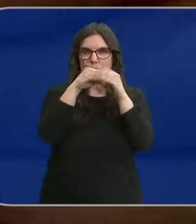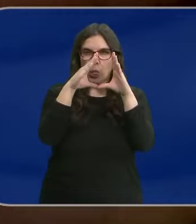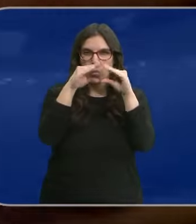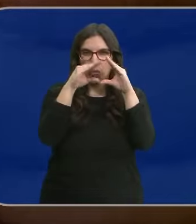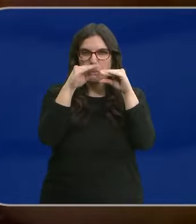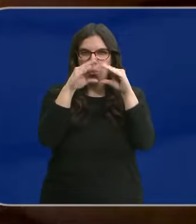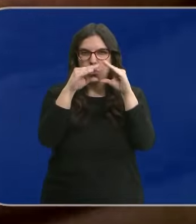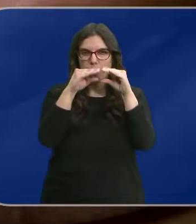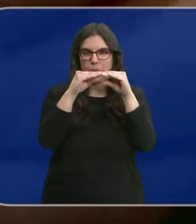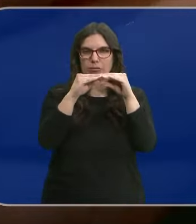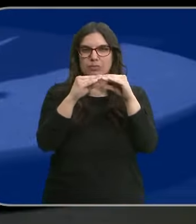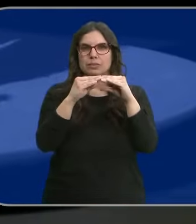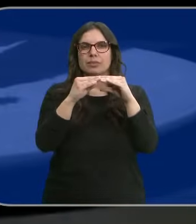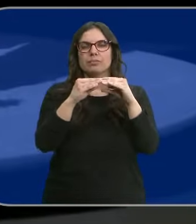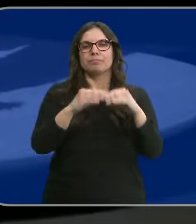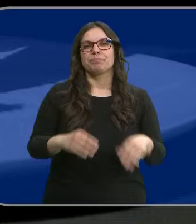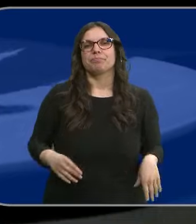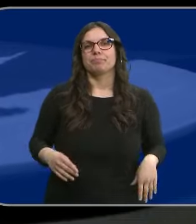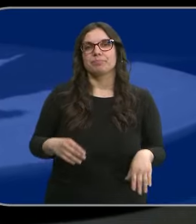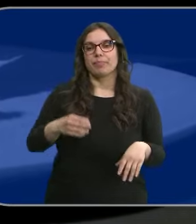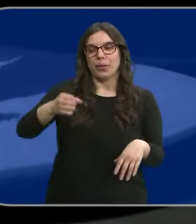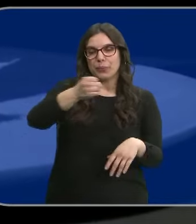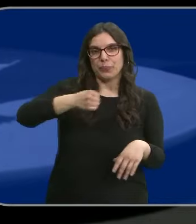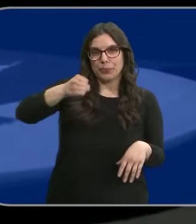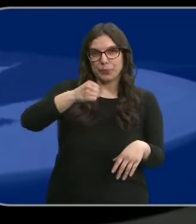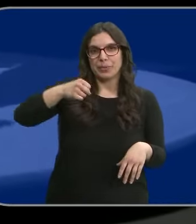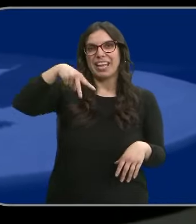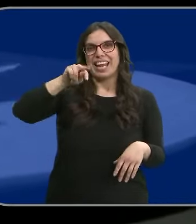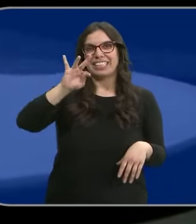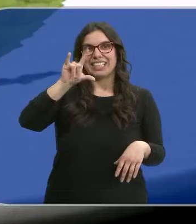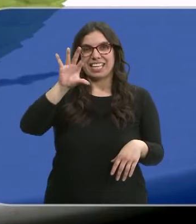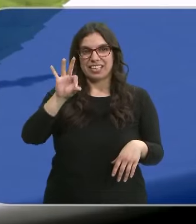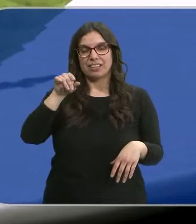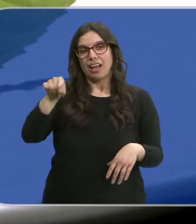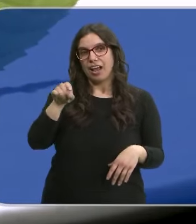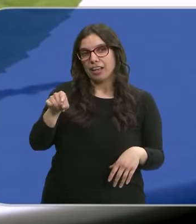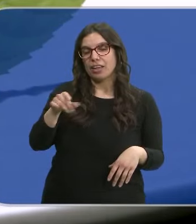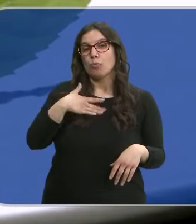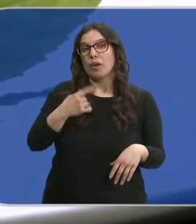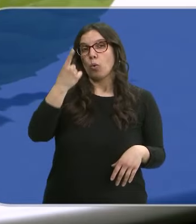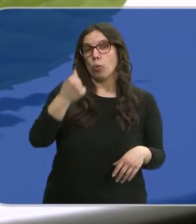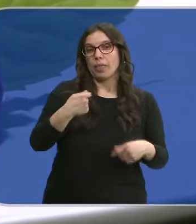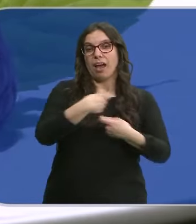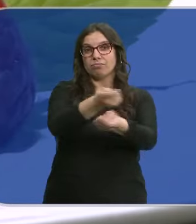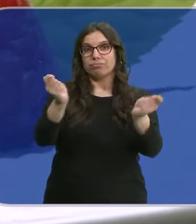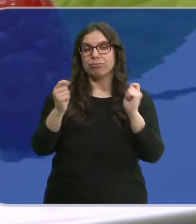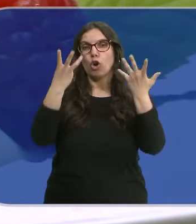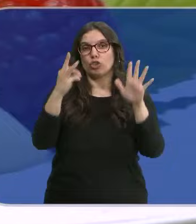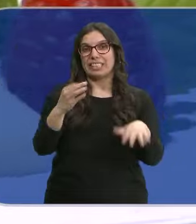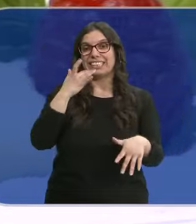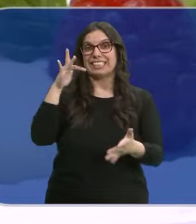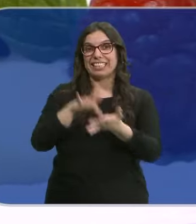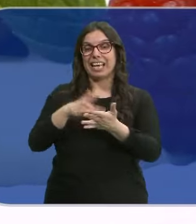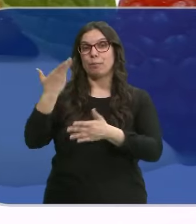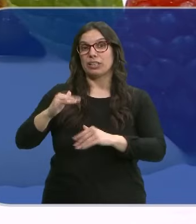interior, muy emborrachada, muy jugosa. Servidas con crema de natillas en la fábrica ponen unas 80 torrijas diarias el doble los días